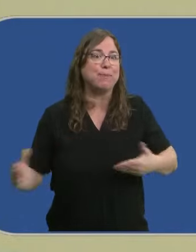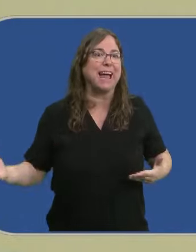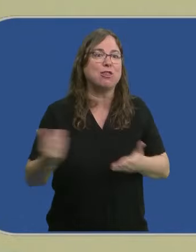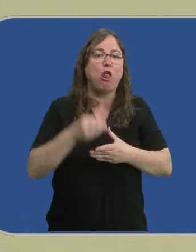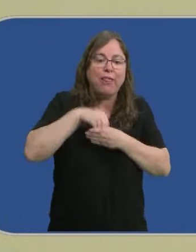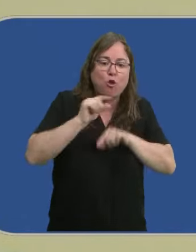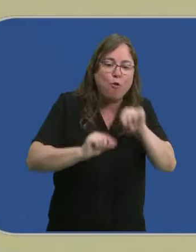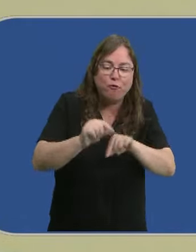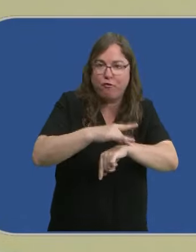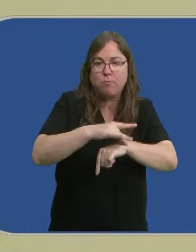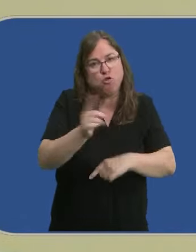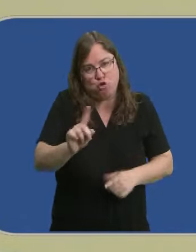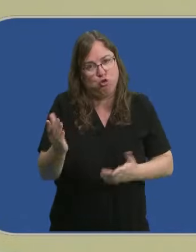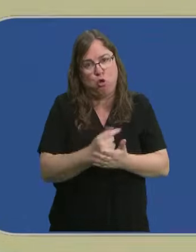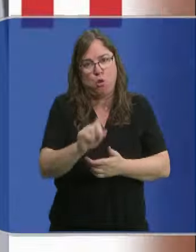contienen patógenos.